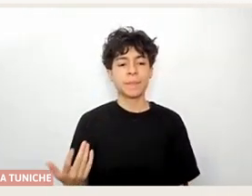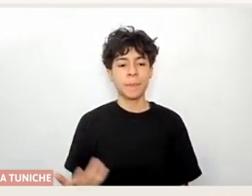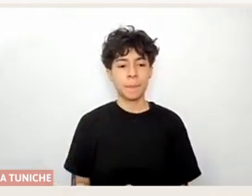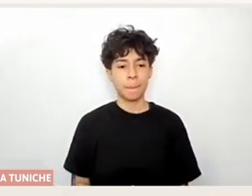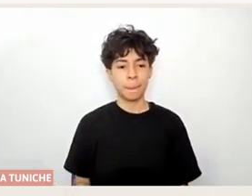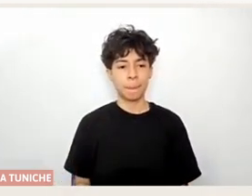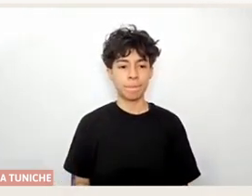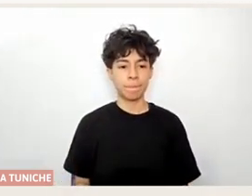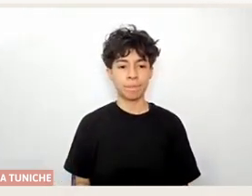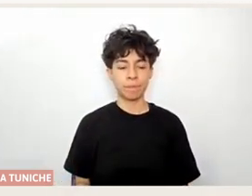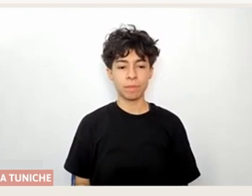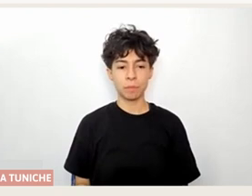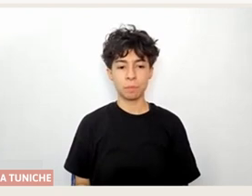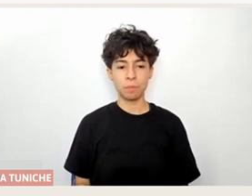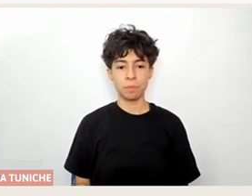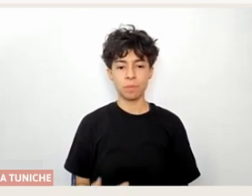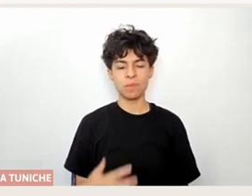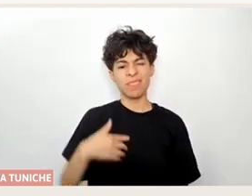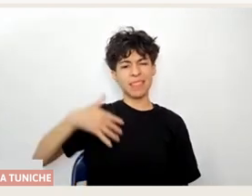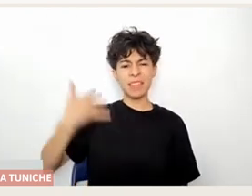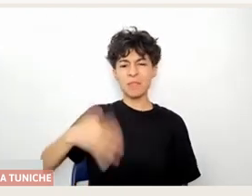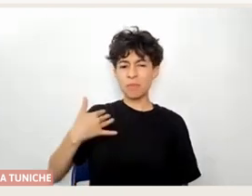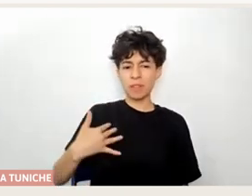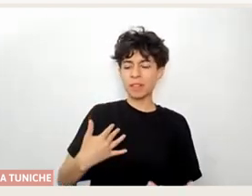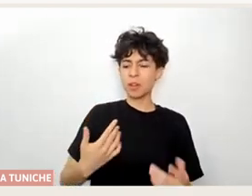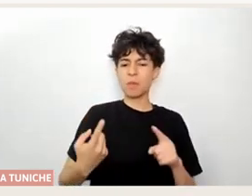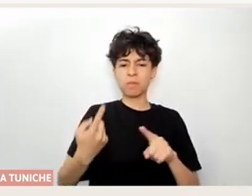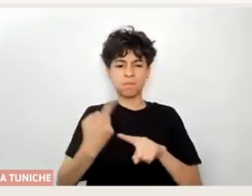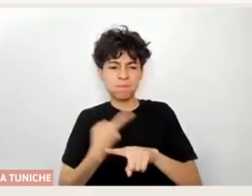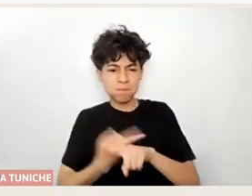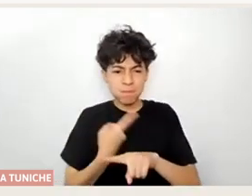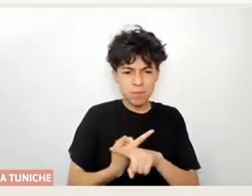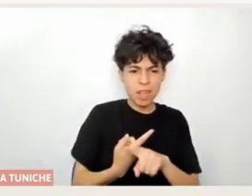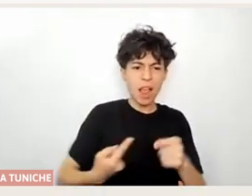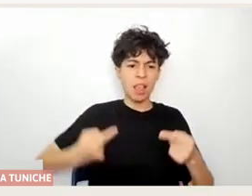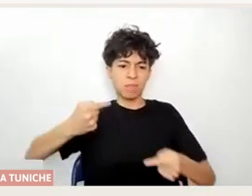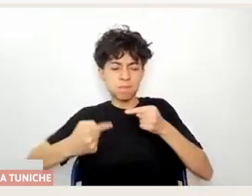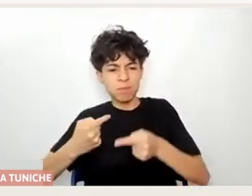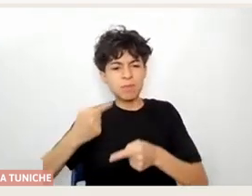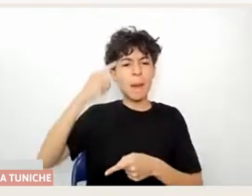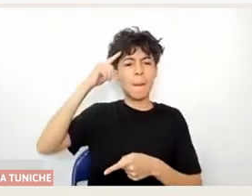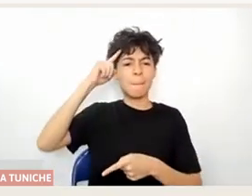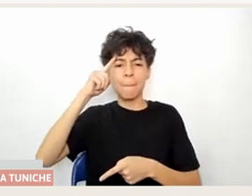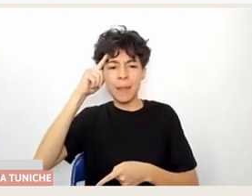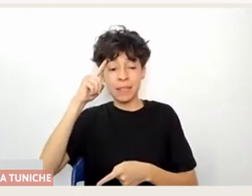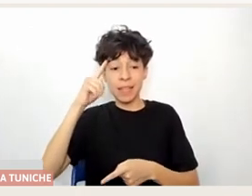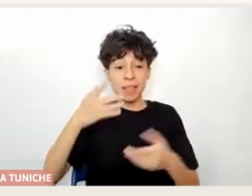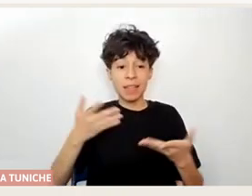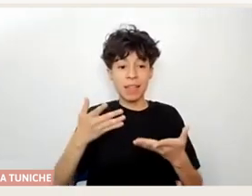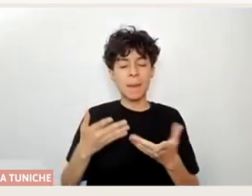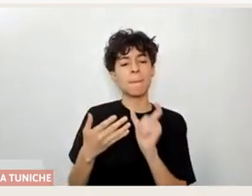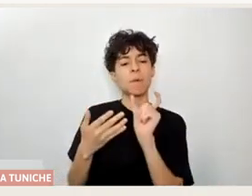discutir, debatir y traer nuevamente esta idea, ¿no?, de la expansión y esas posibilidades que son colectivas.